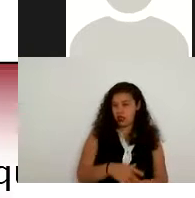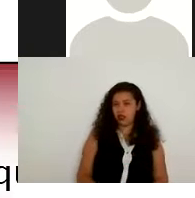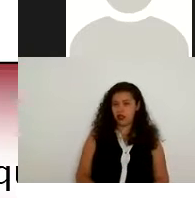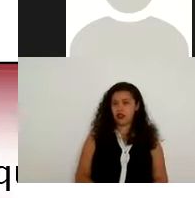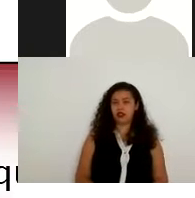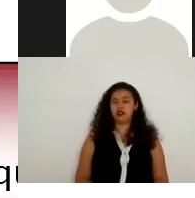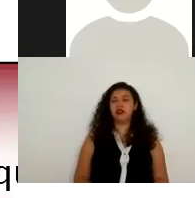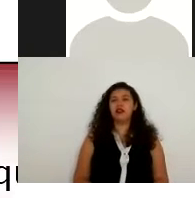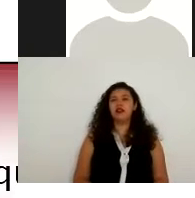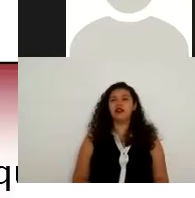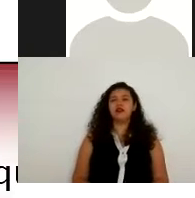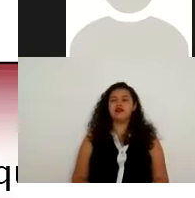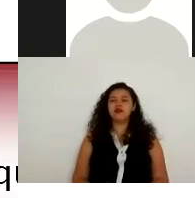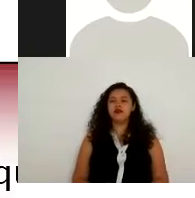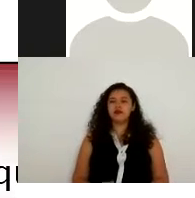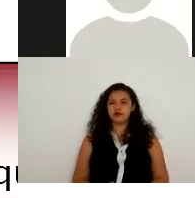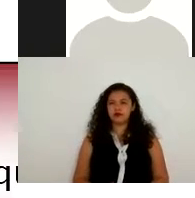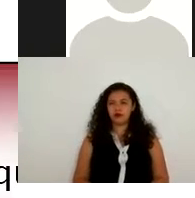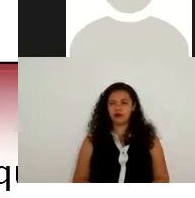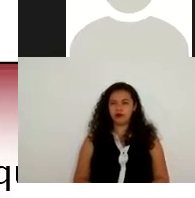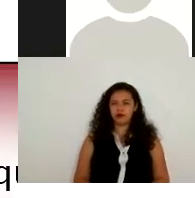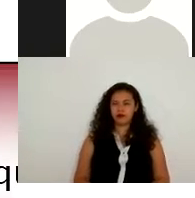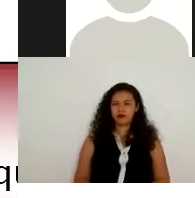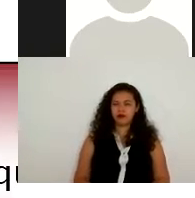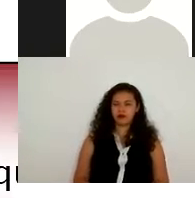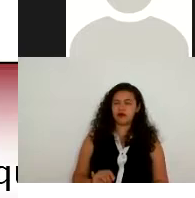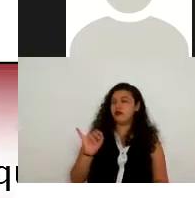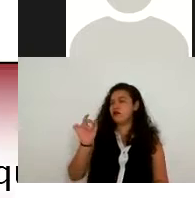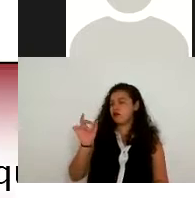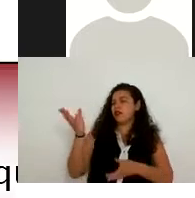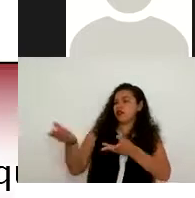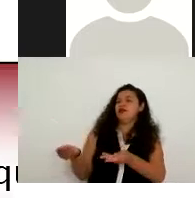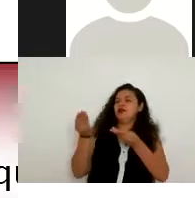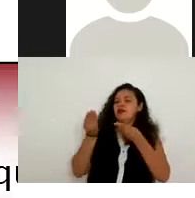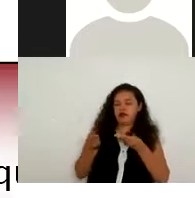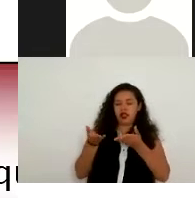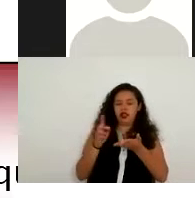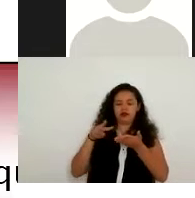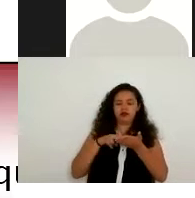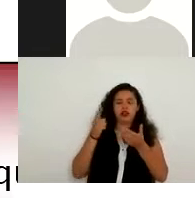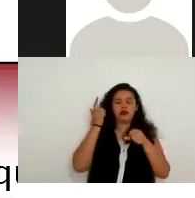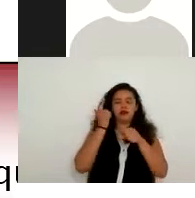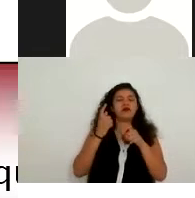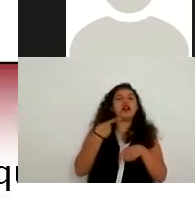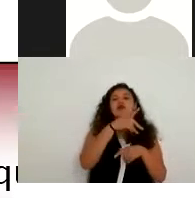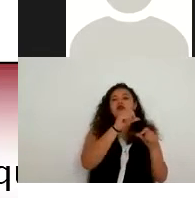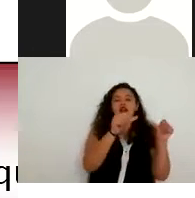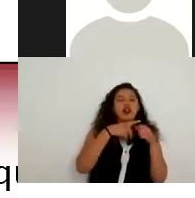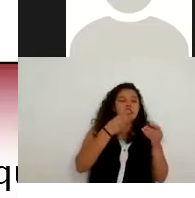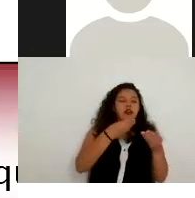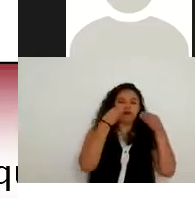o sea si va canalizado si es como identificado esta área quien recibe estas